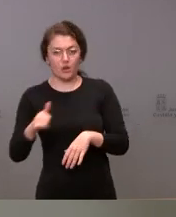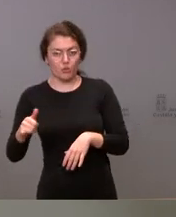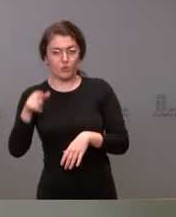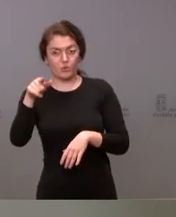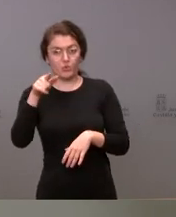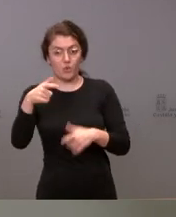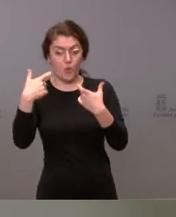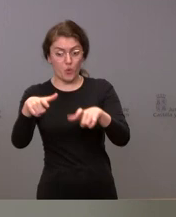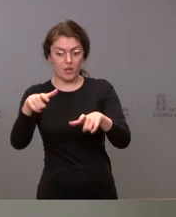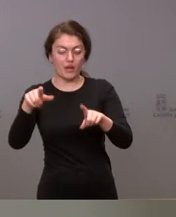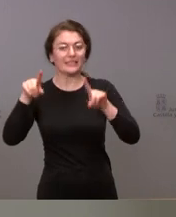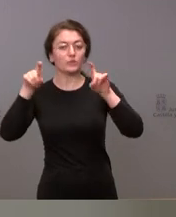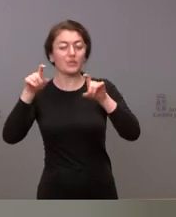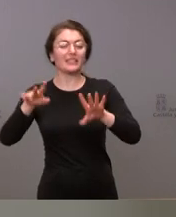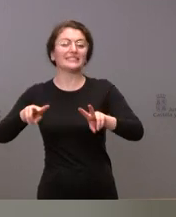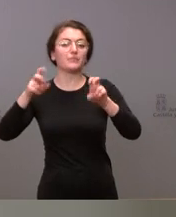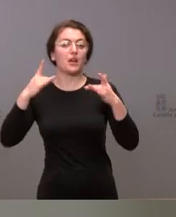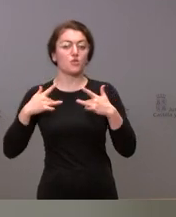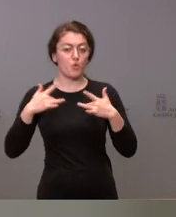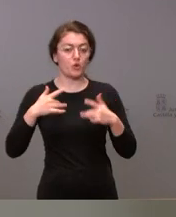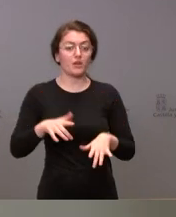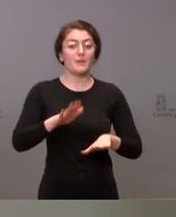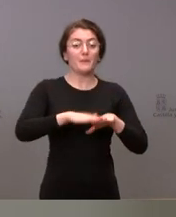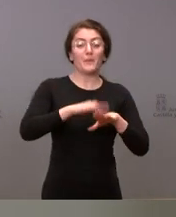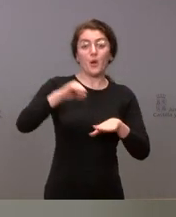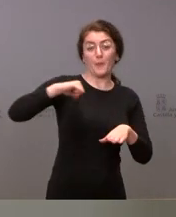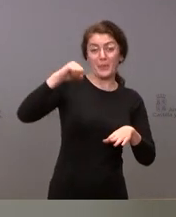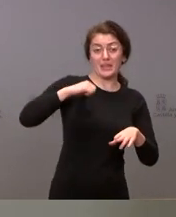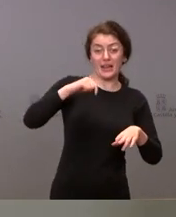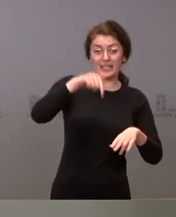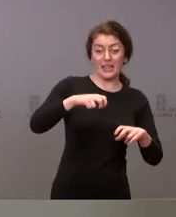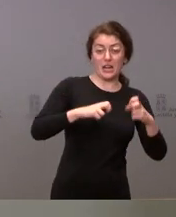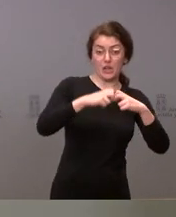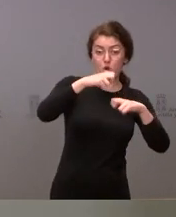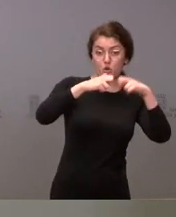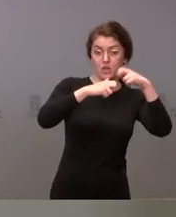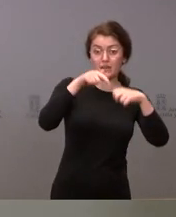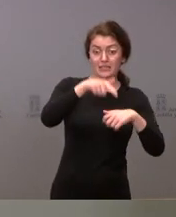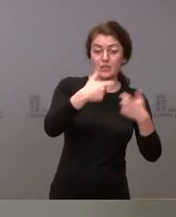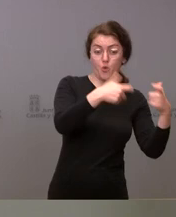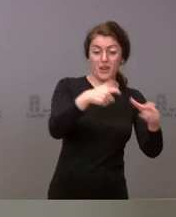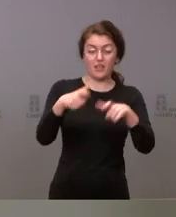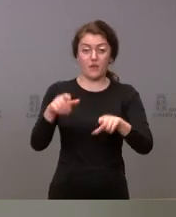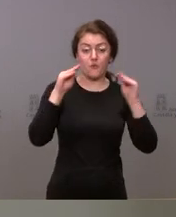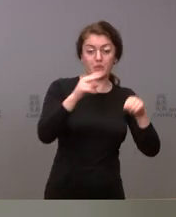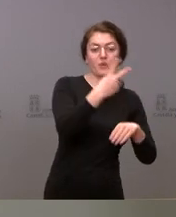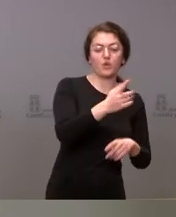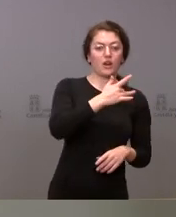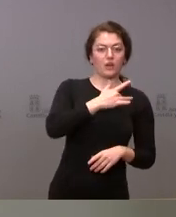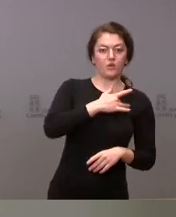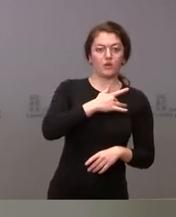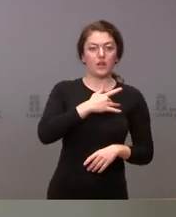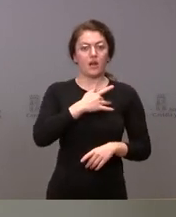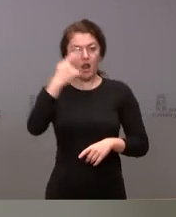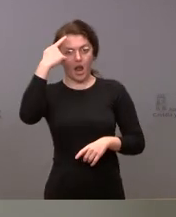unidad docente de neumología. Para el Hospital Universitario de Ría Ortega de Valladolid va a disponer de dos unidades formativas más, cardiología y neurología,